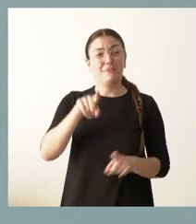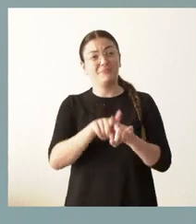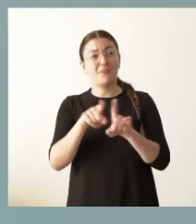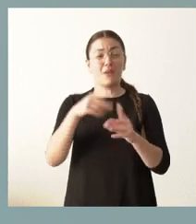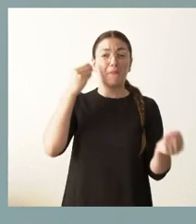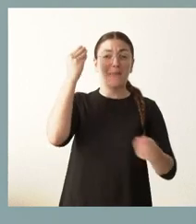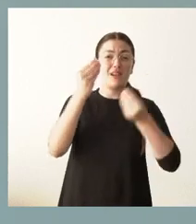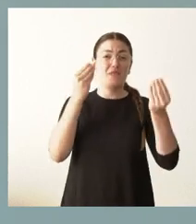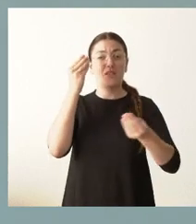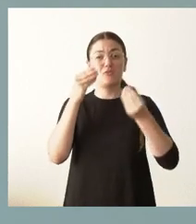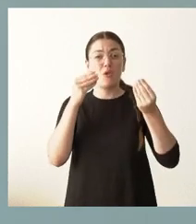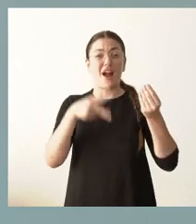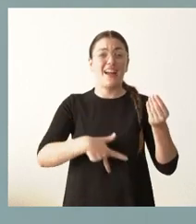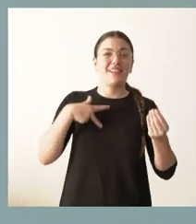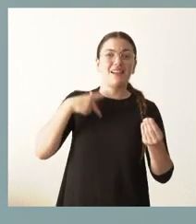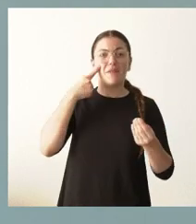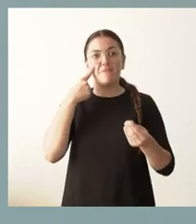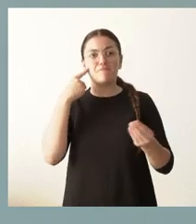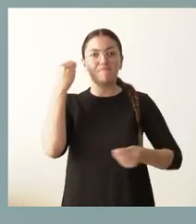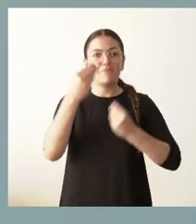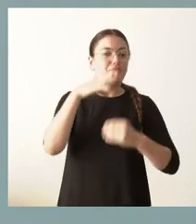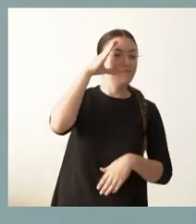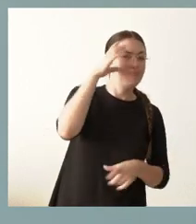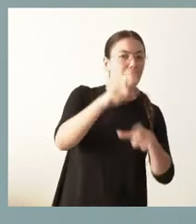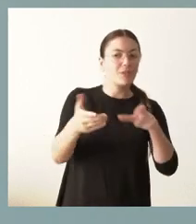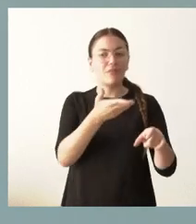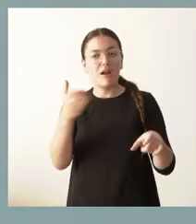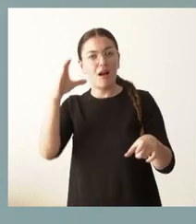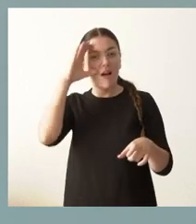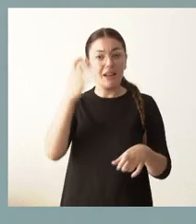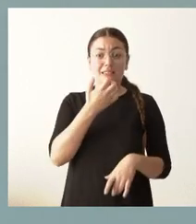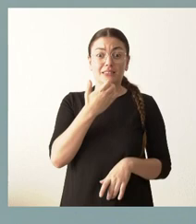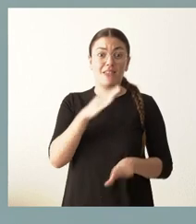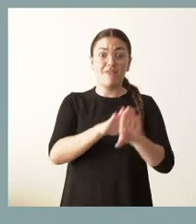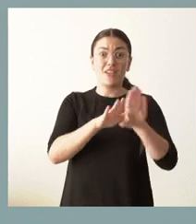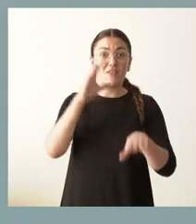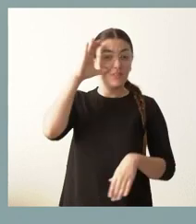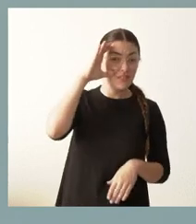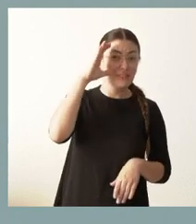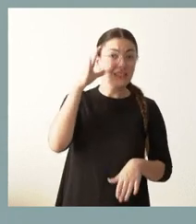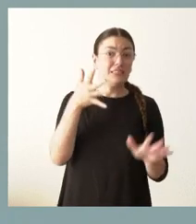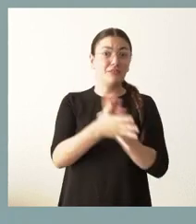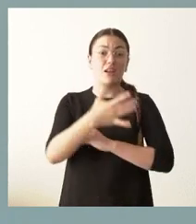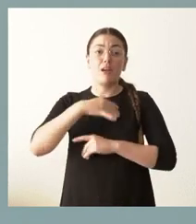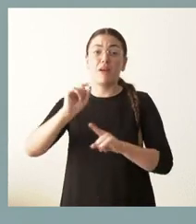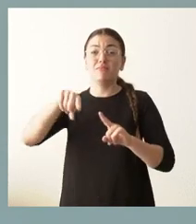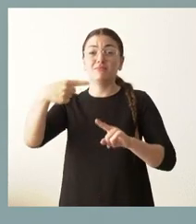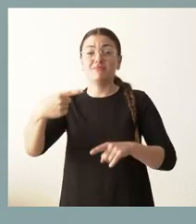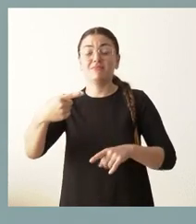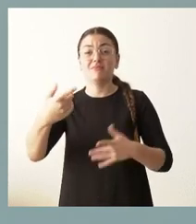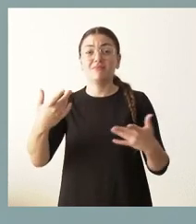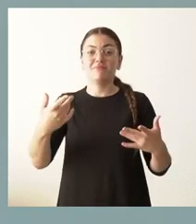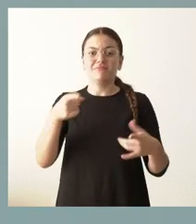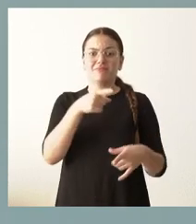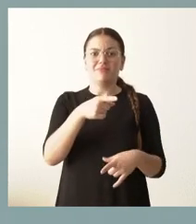global y replantearlo y escuchar a más gente y seguramente escuchando a los vecinos, a lo mejor la consecuencia final es que una parte de razón